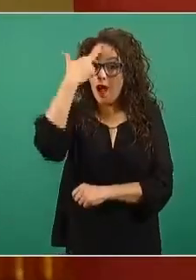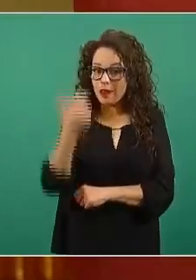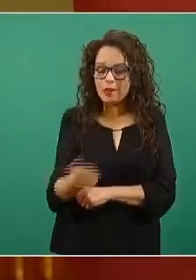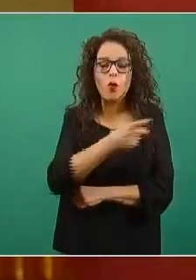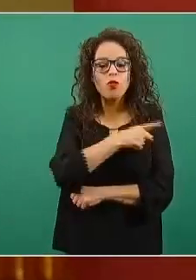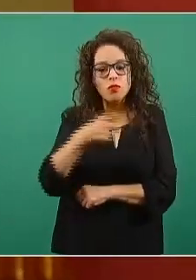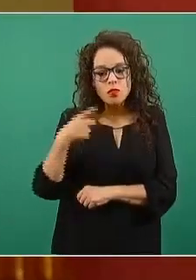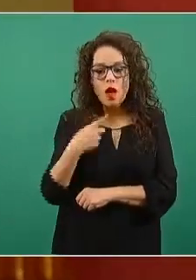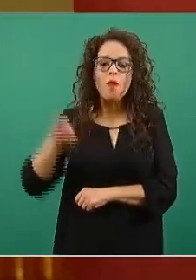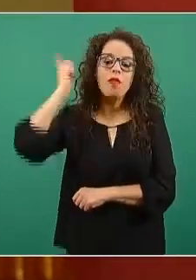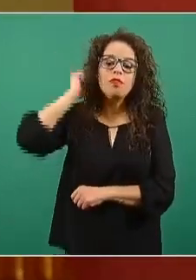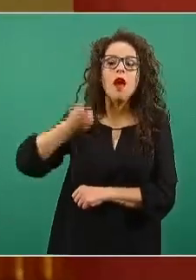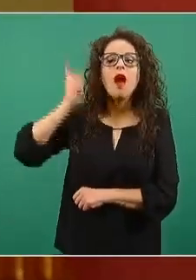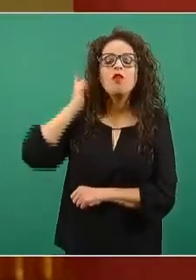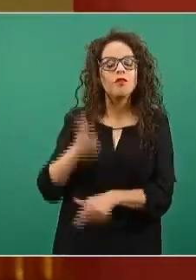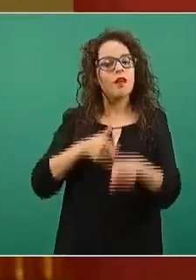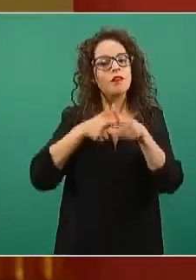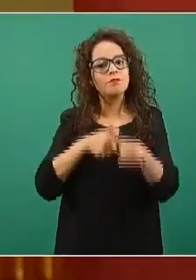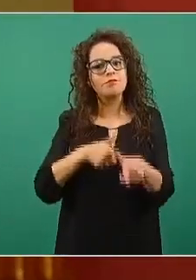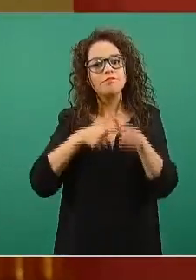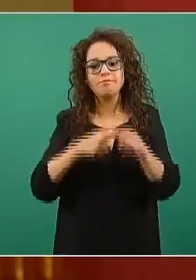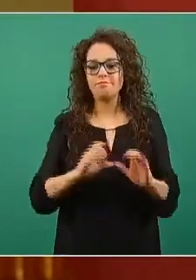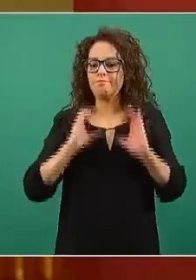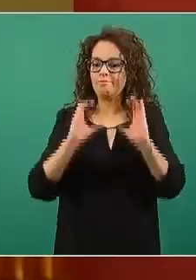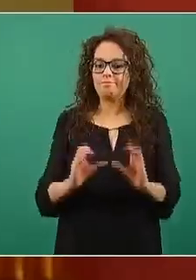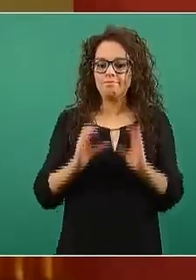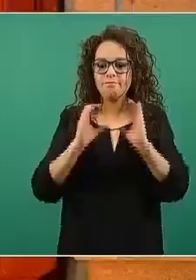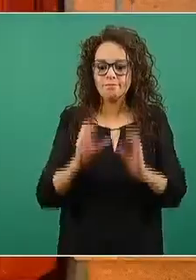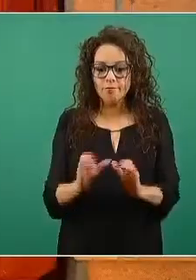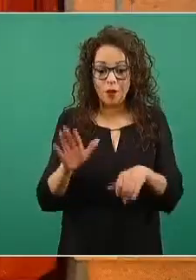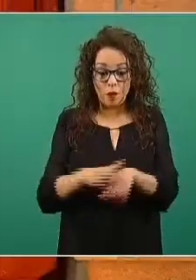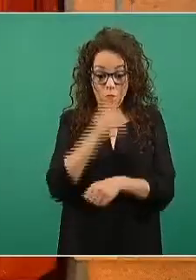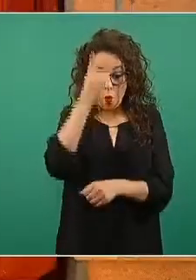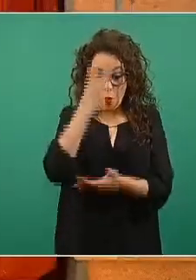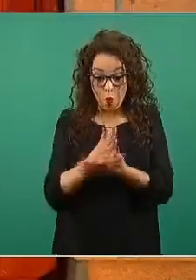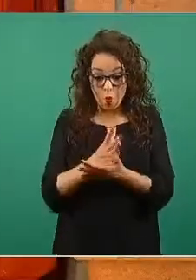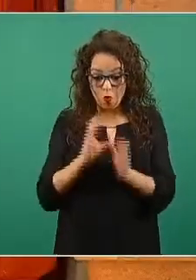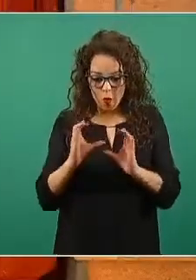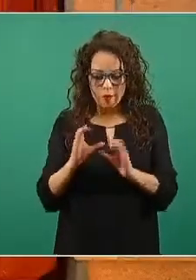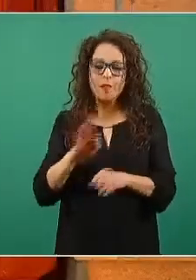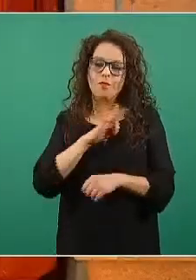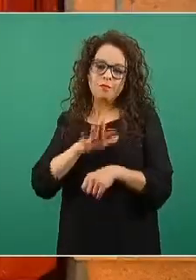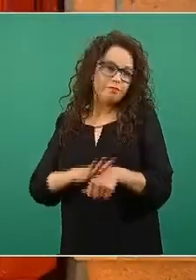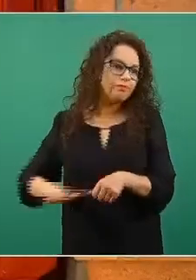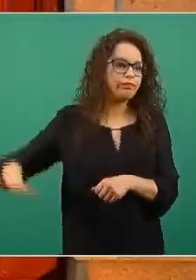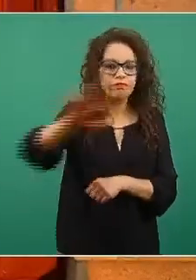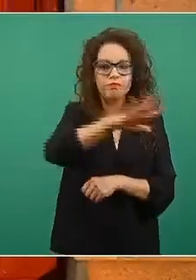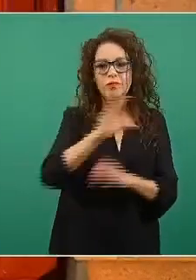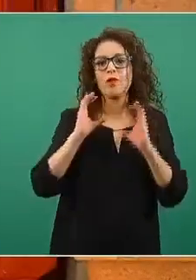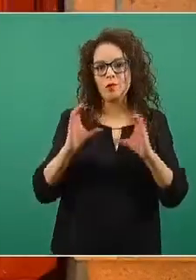día a día. cuidar a uno significa cuidar a los demás y protegernos todos en la comunidad.